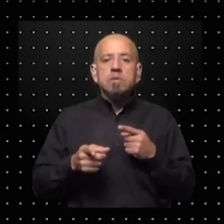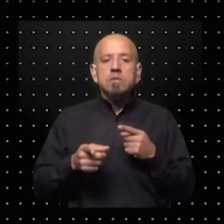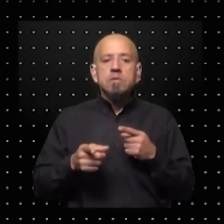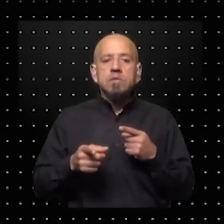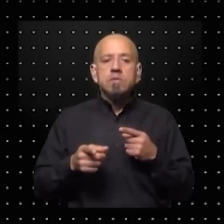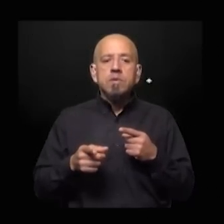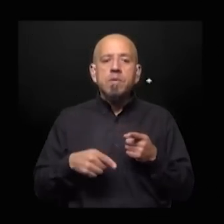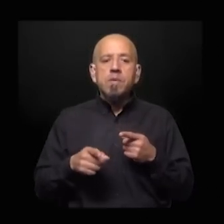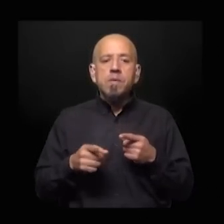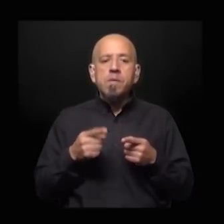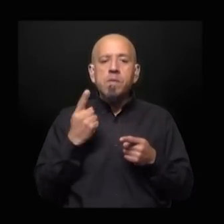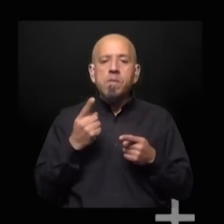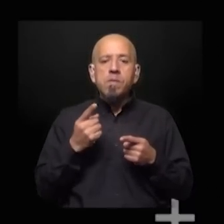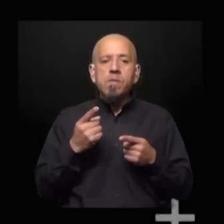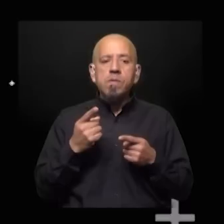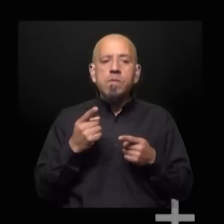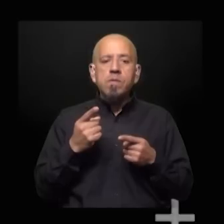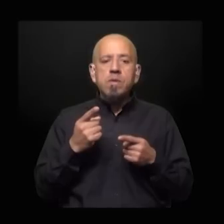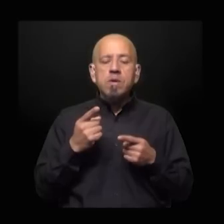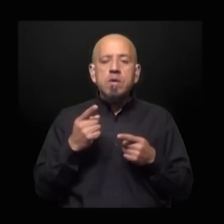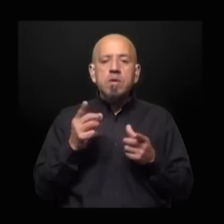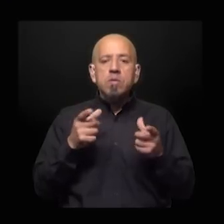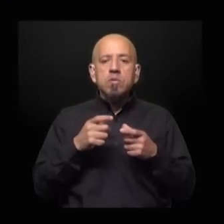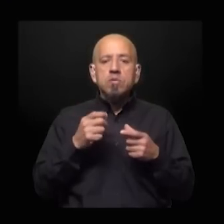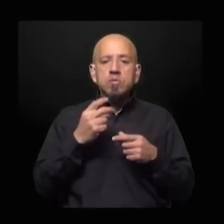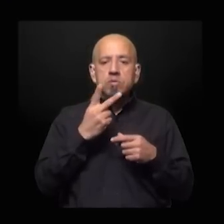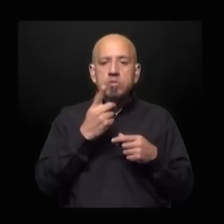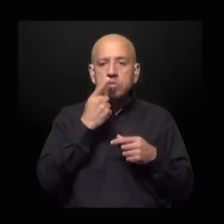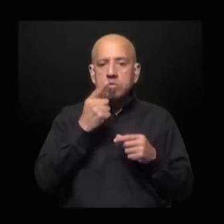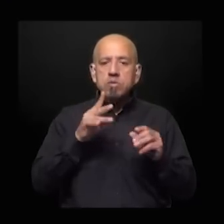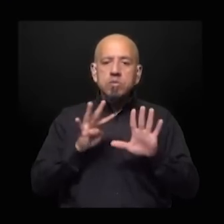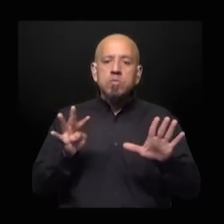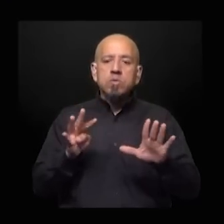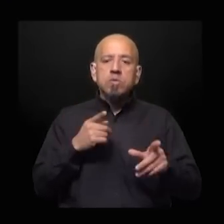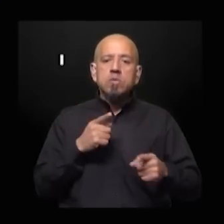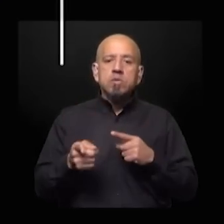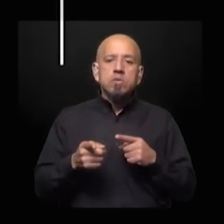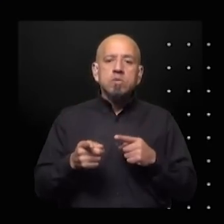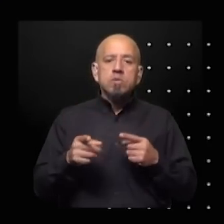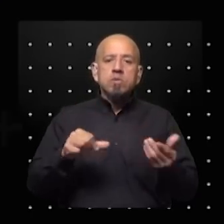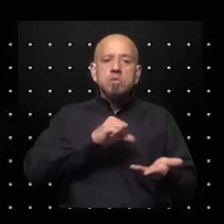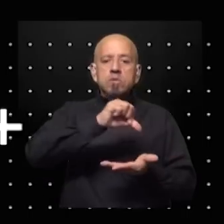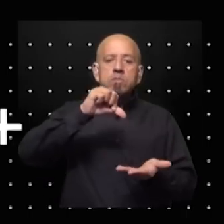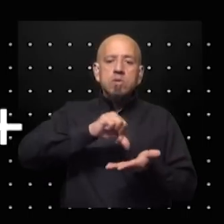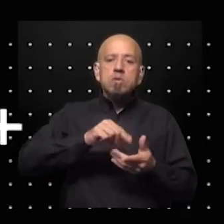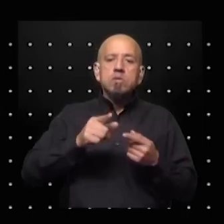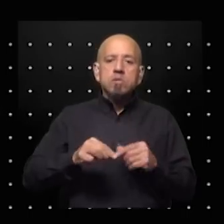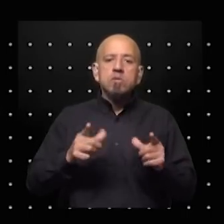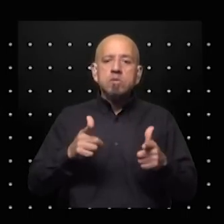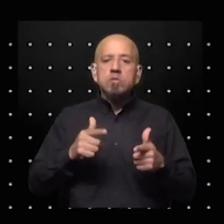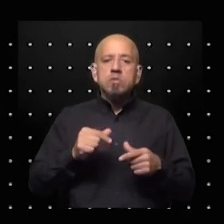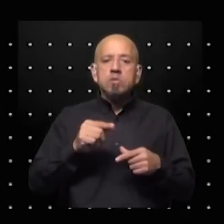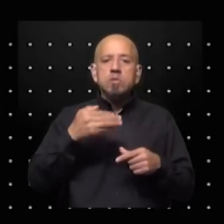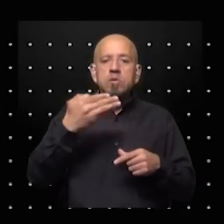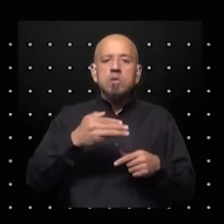la primera cumbre del 2019. Ha habido muy pocas ausencias y países relativamente pequeños. No ha estado Benin,